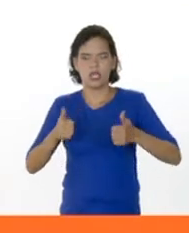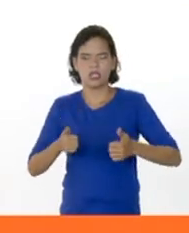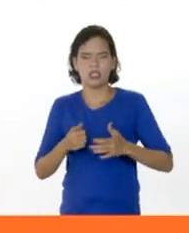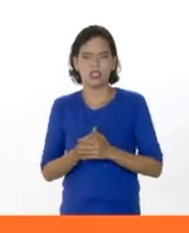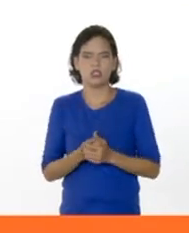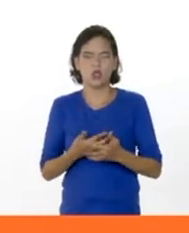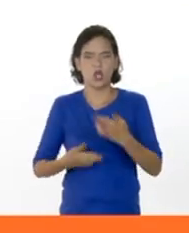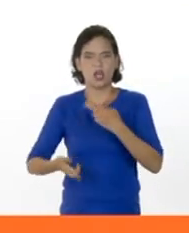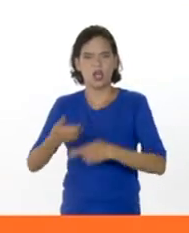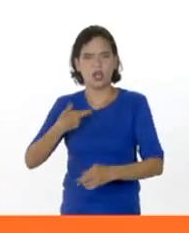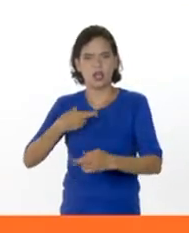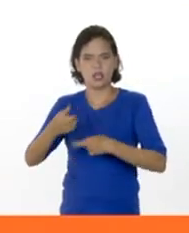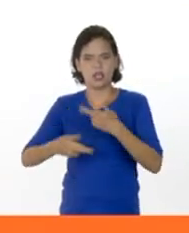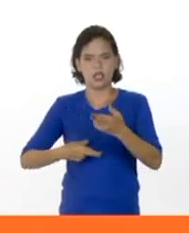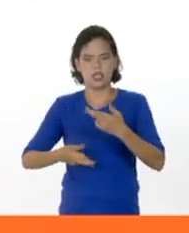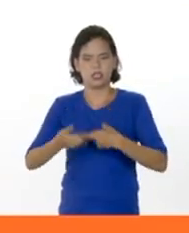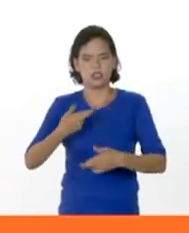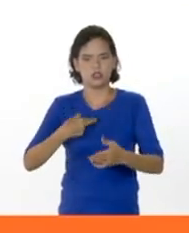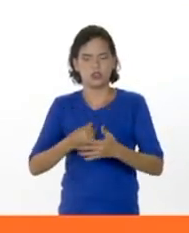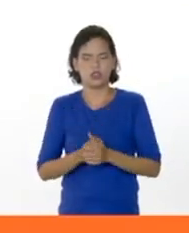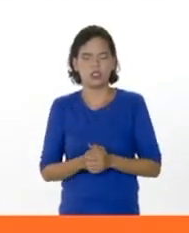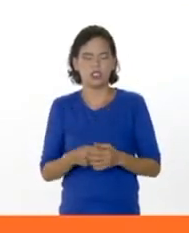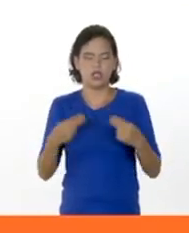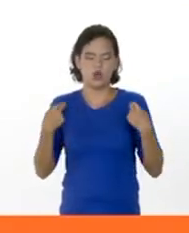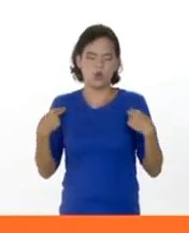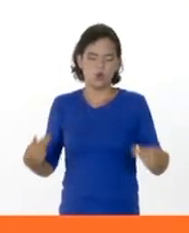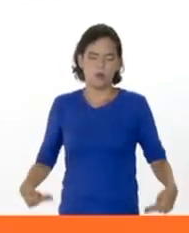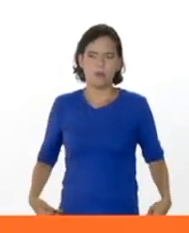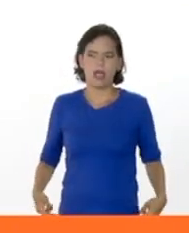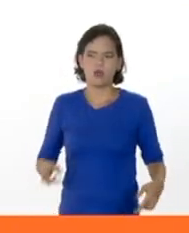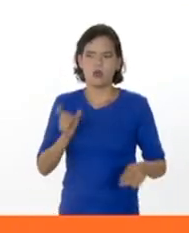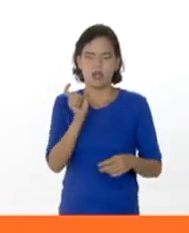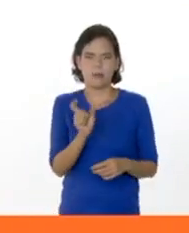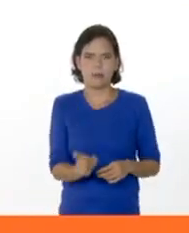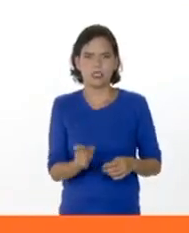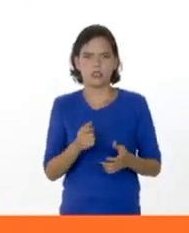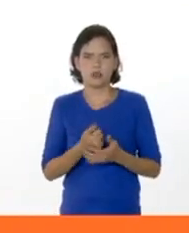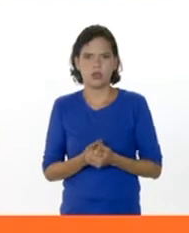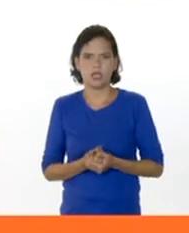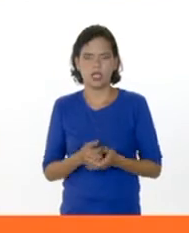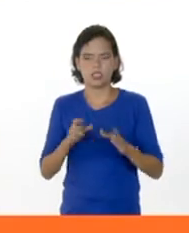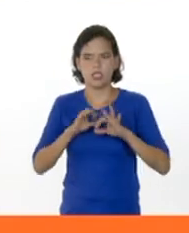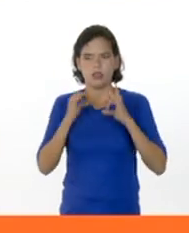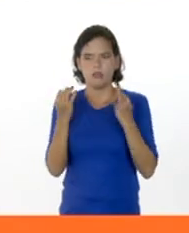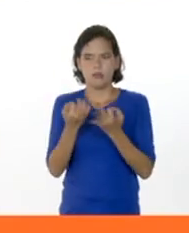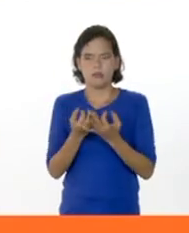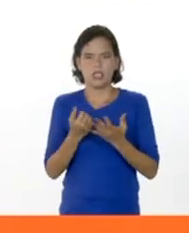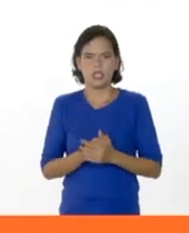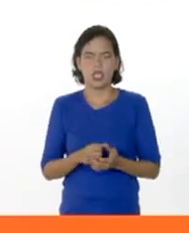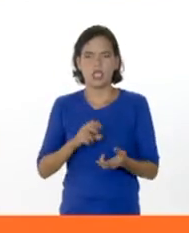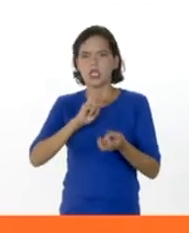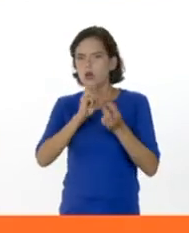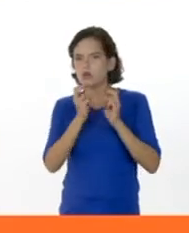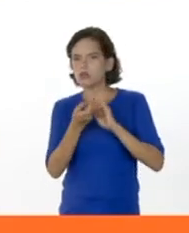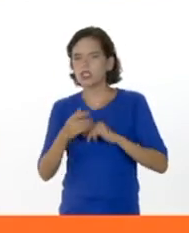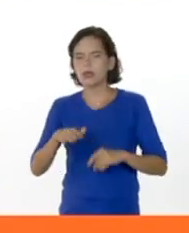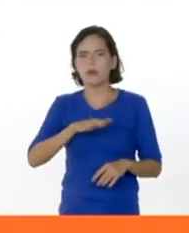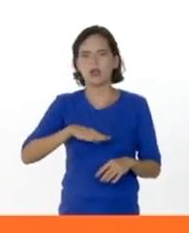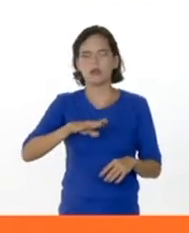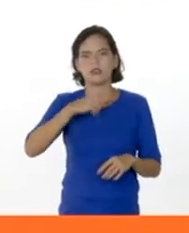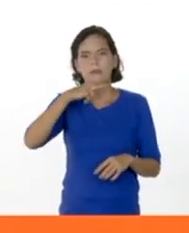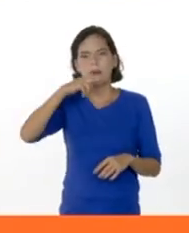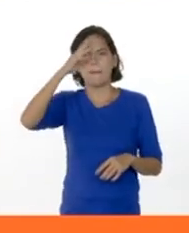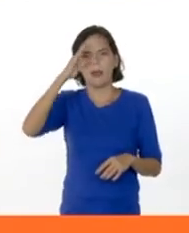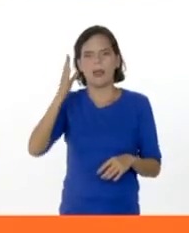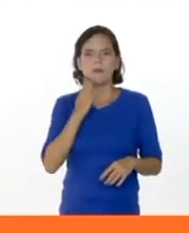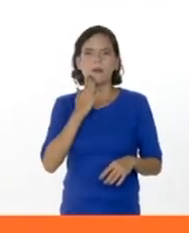las relaciones entre los seres humanos, entre las personas, entre las familias. Y es un tema donde papá y mamá deben